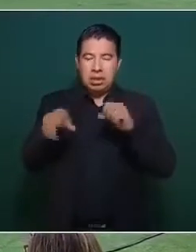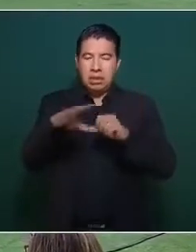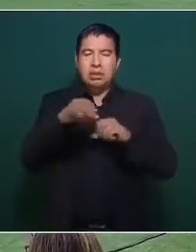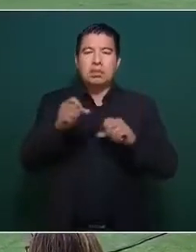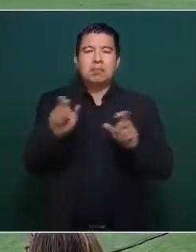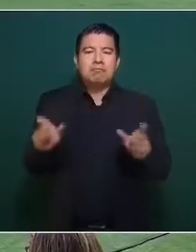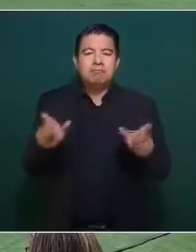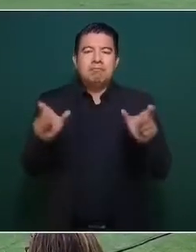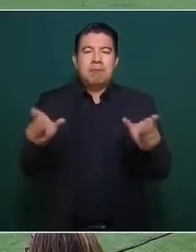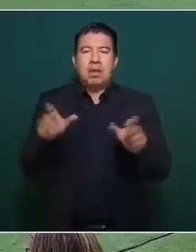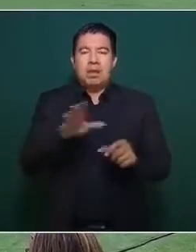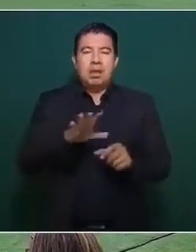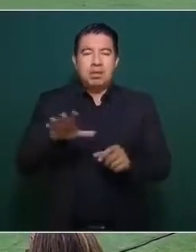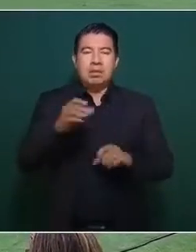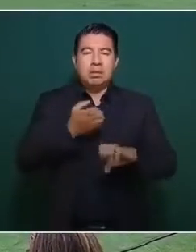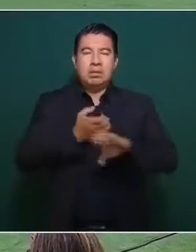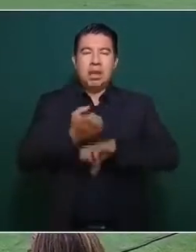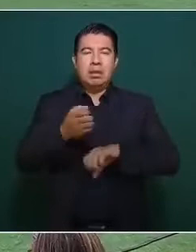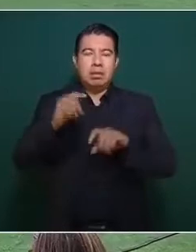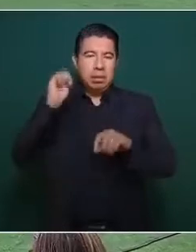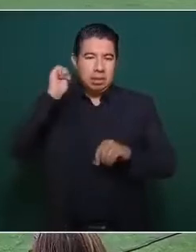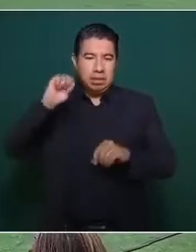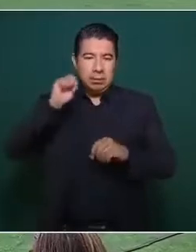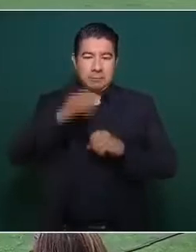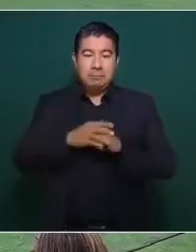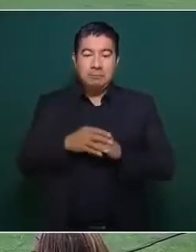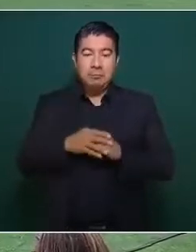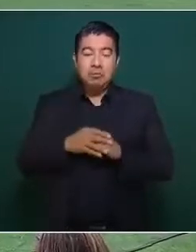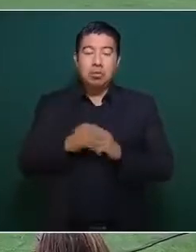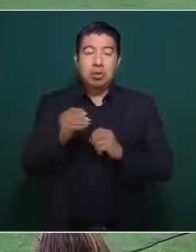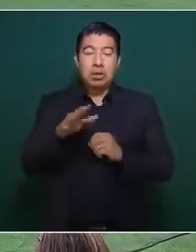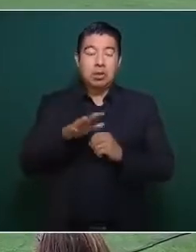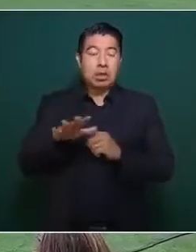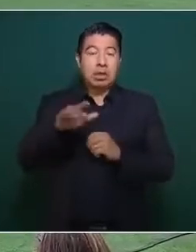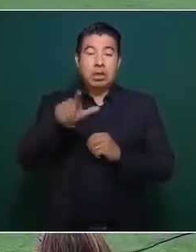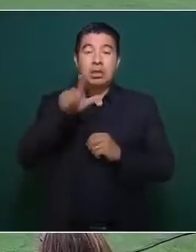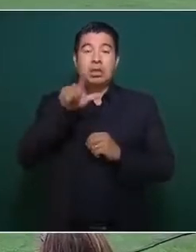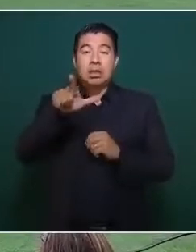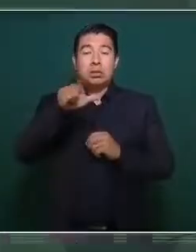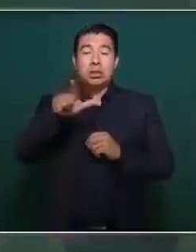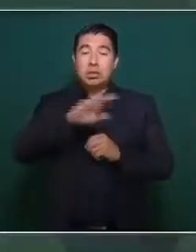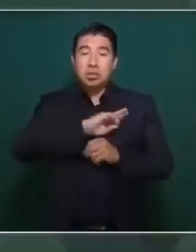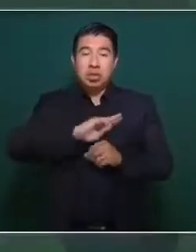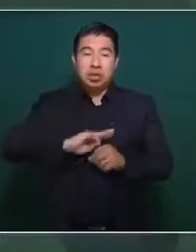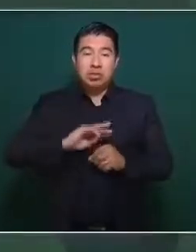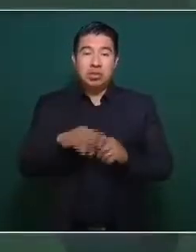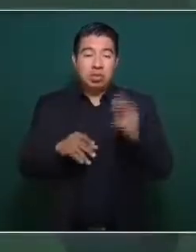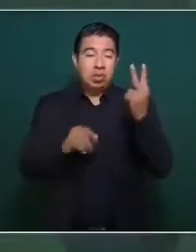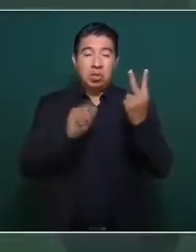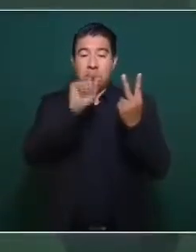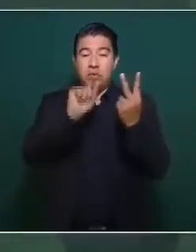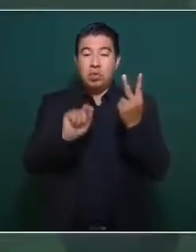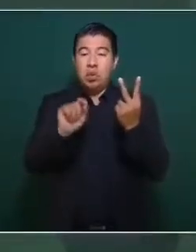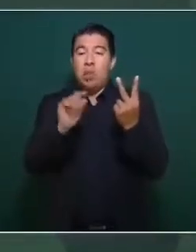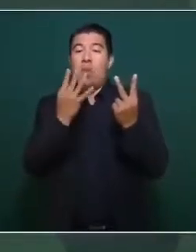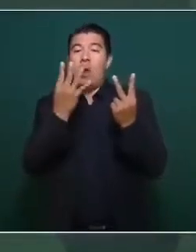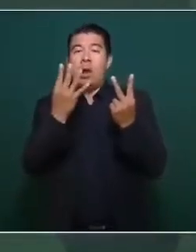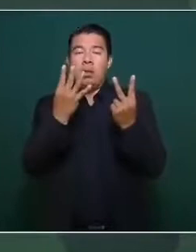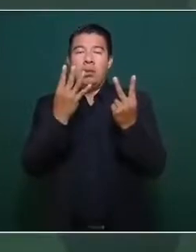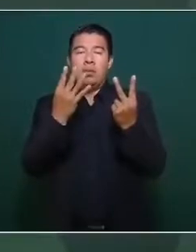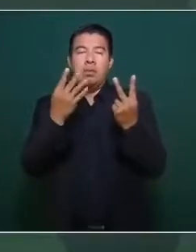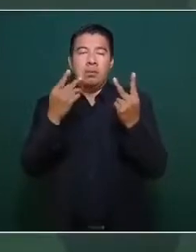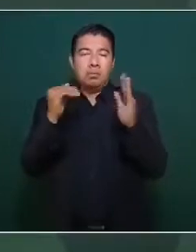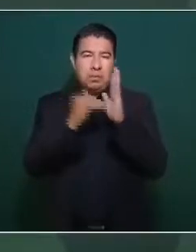Tabasco. Adelante, por favor. Un estado con 17 municipios, con 2.4 millones de